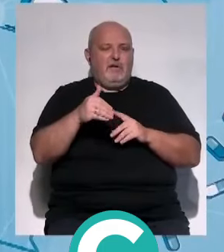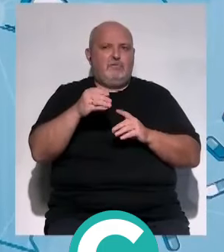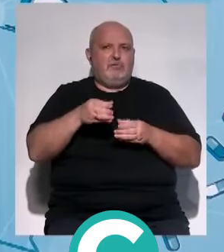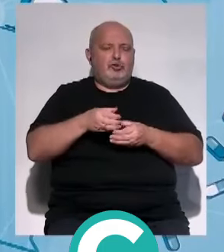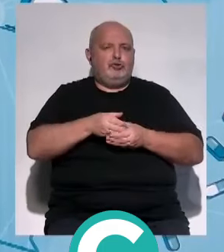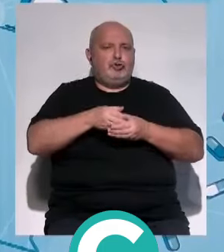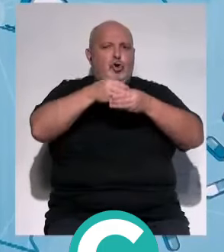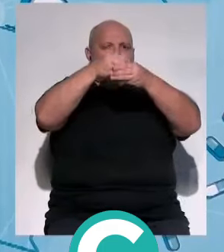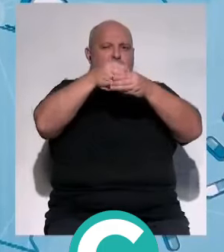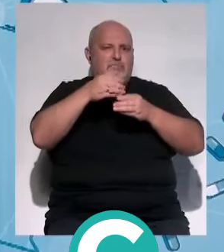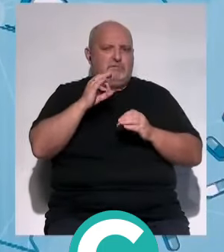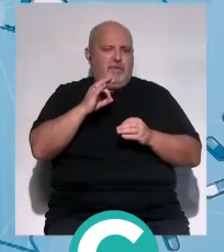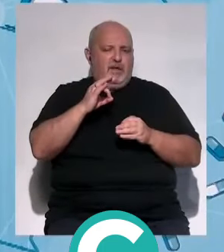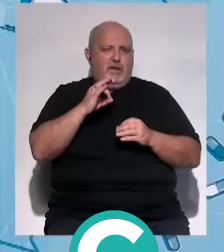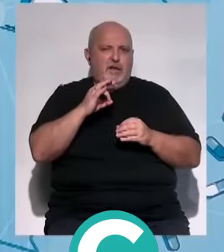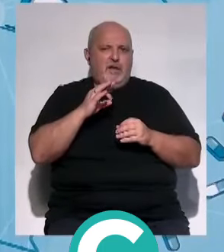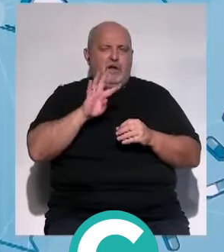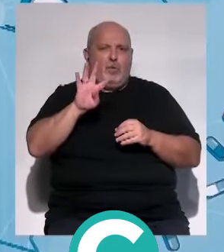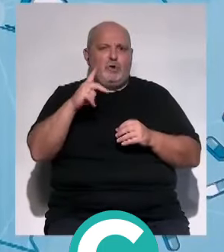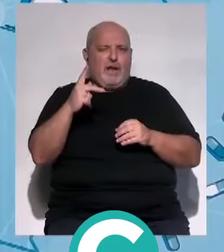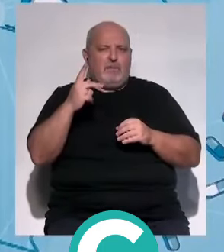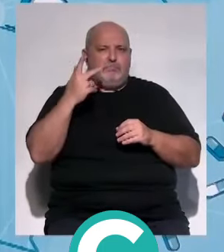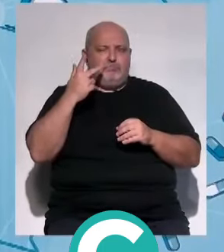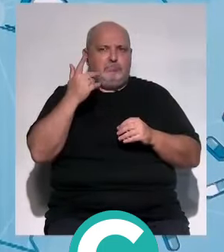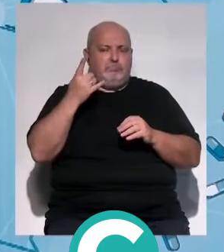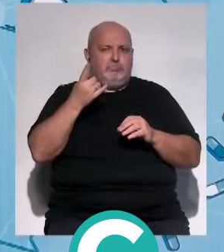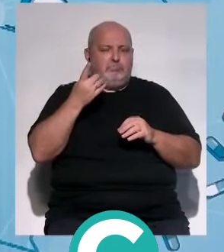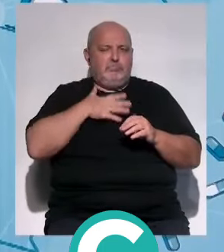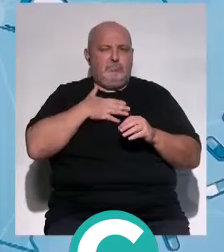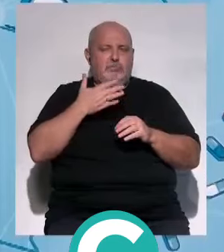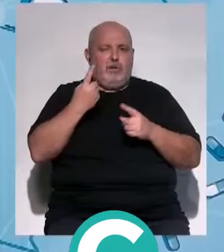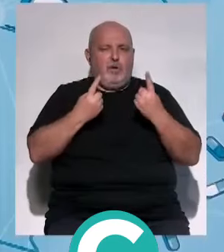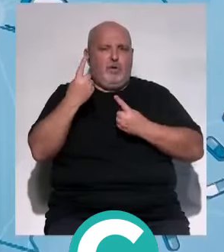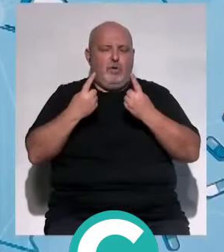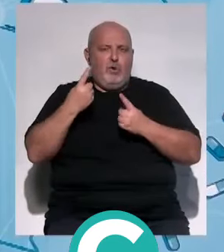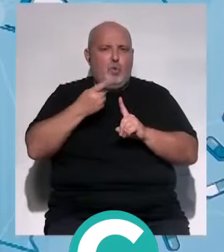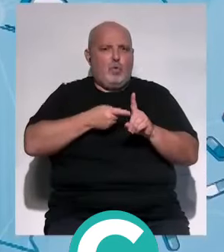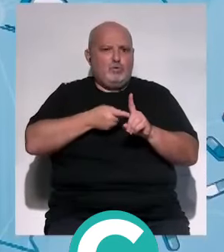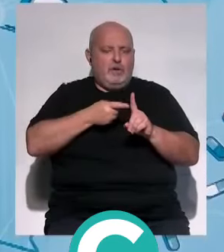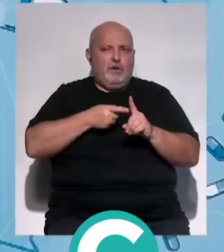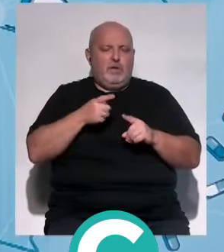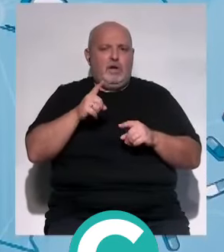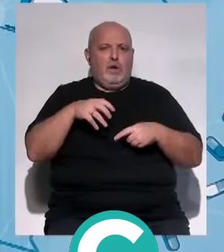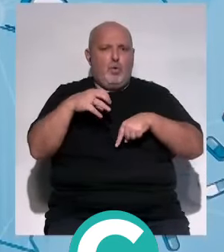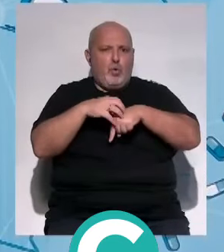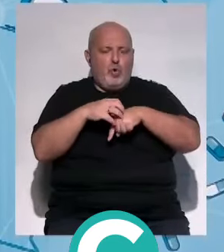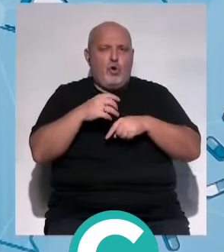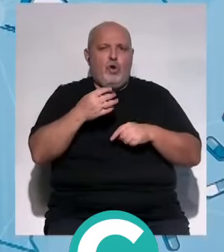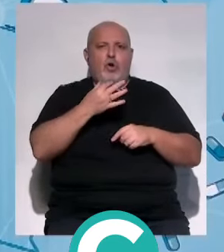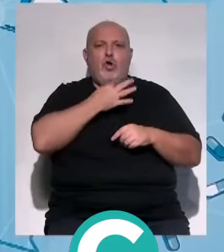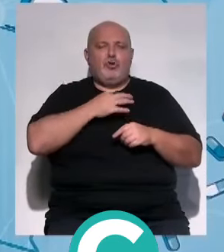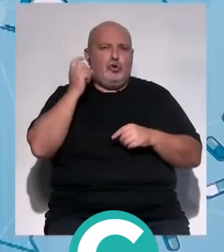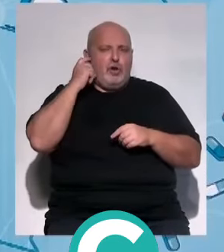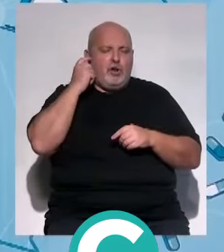endoscópica store de 4K, donde el resto de las especialidades pueden utilizarla, urología, otorrino,